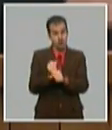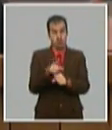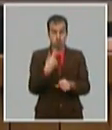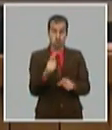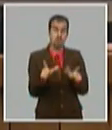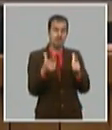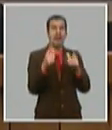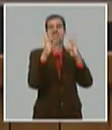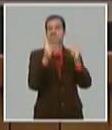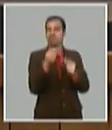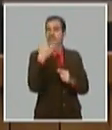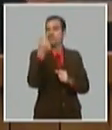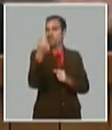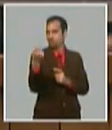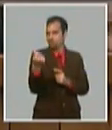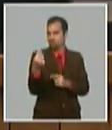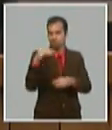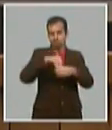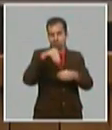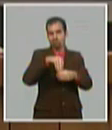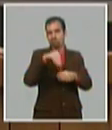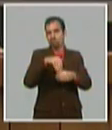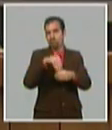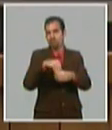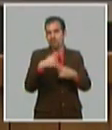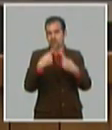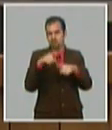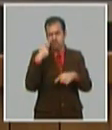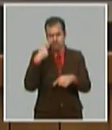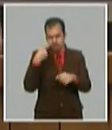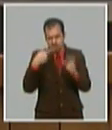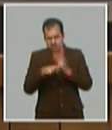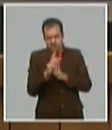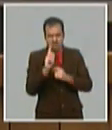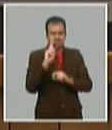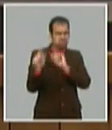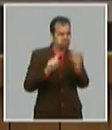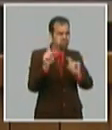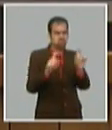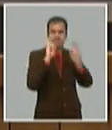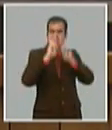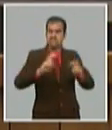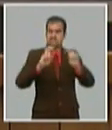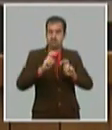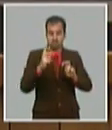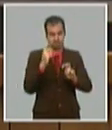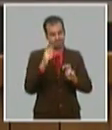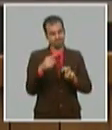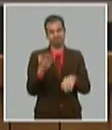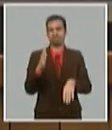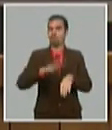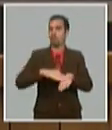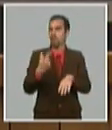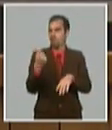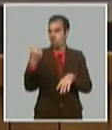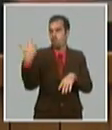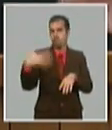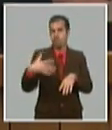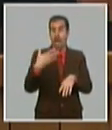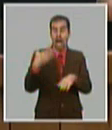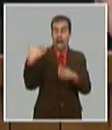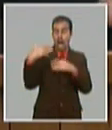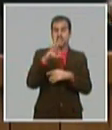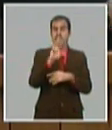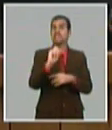mejor resultado económico más utilidad pero cuando se mete por dentro es porque lo que antes vendía a 30 pesos ahora lo vendo a 50